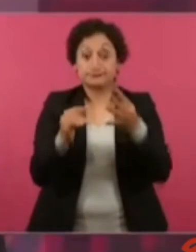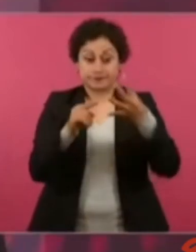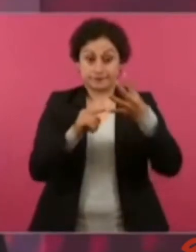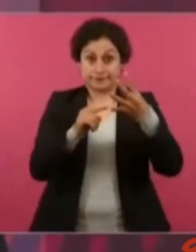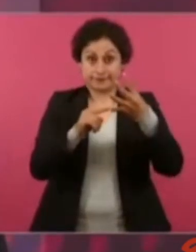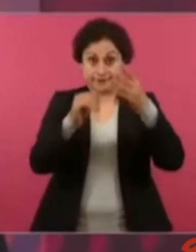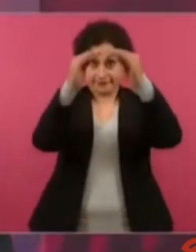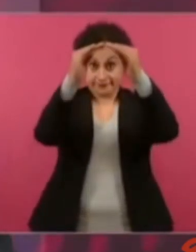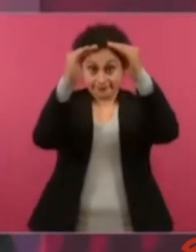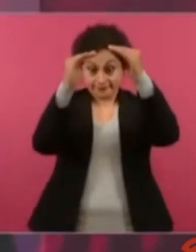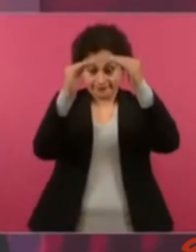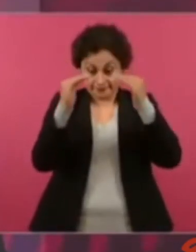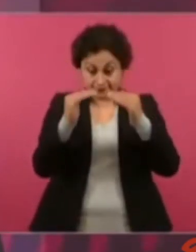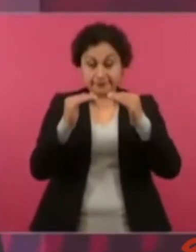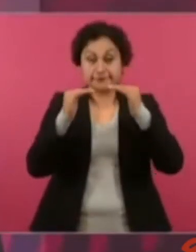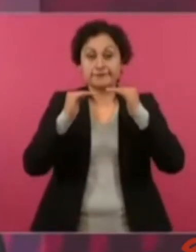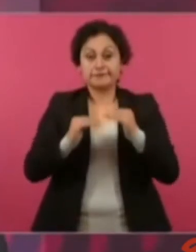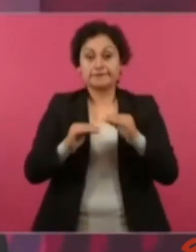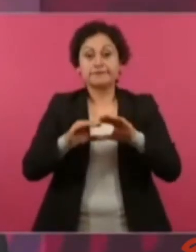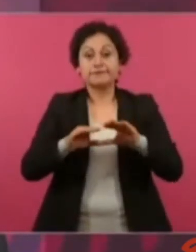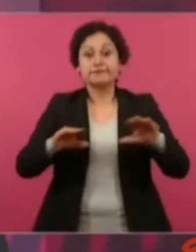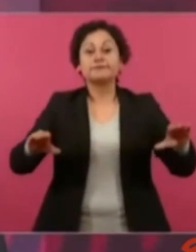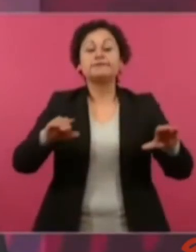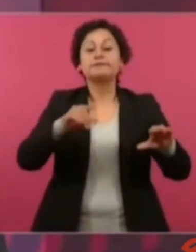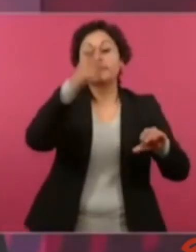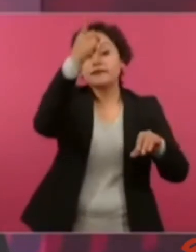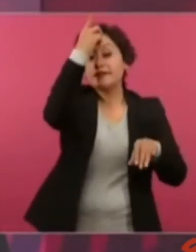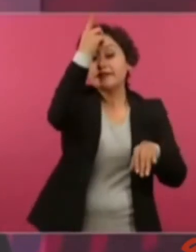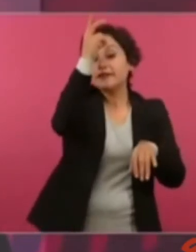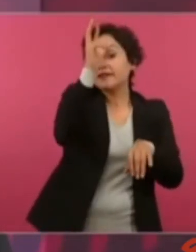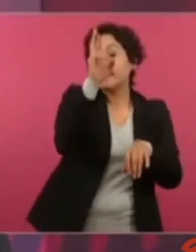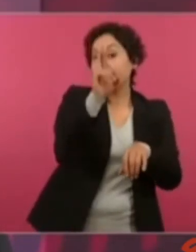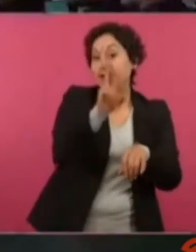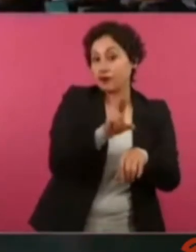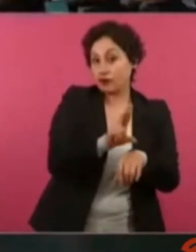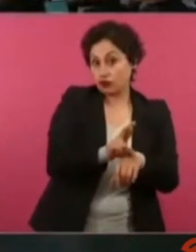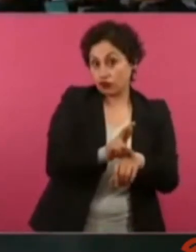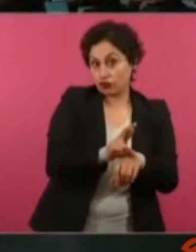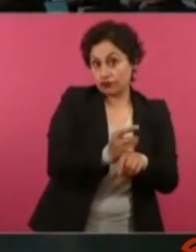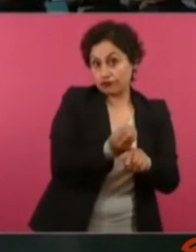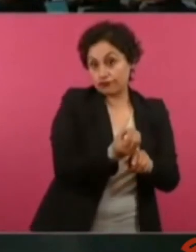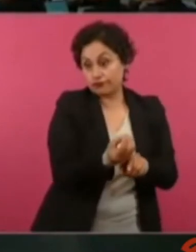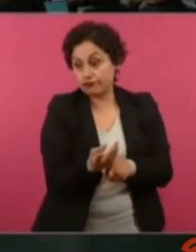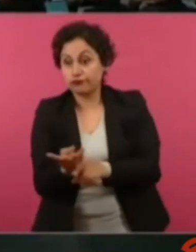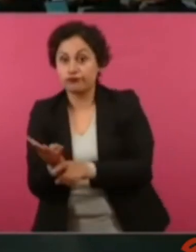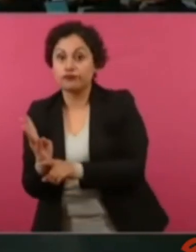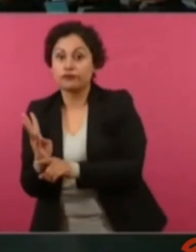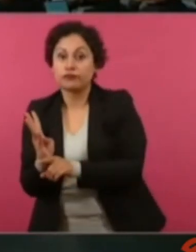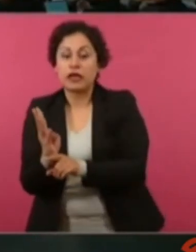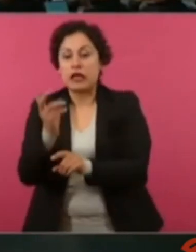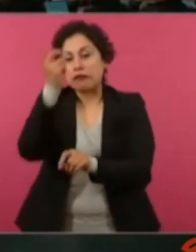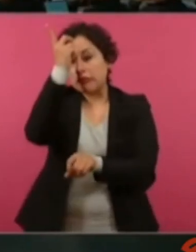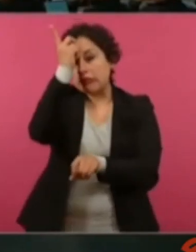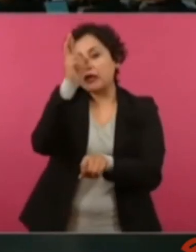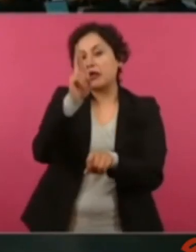que son los directores de información.